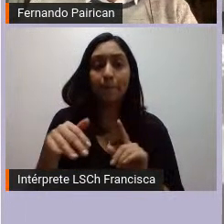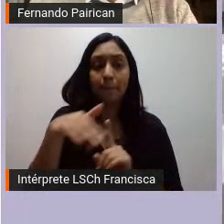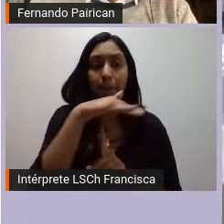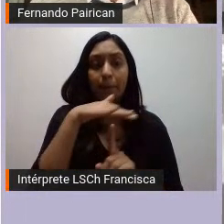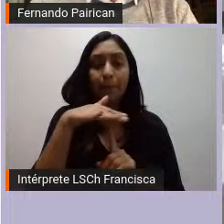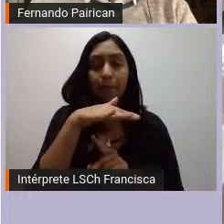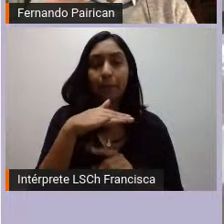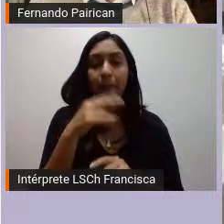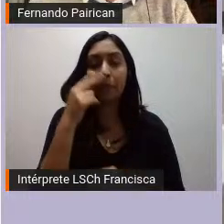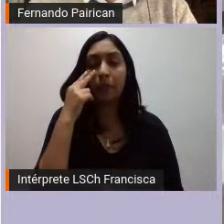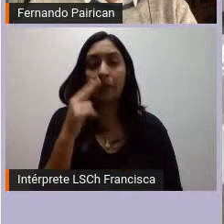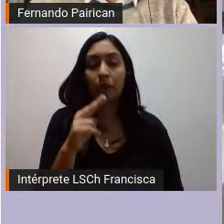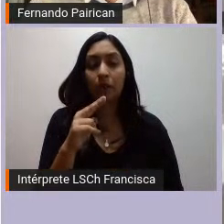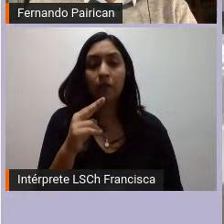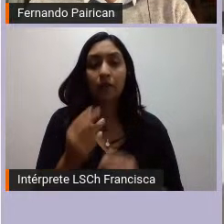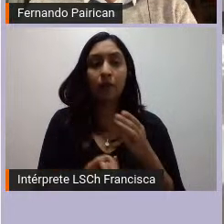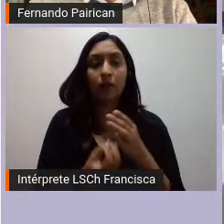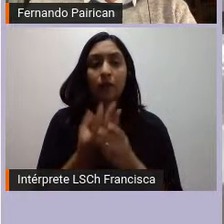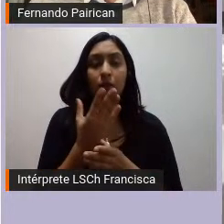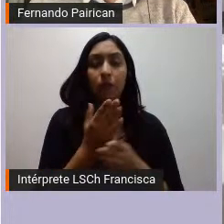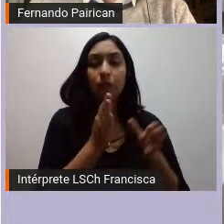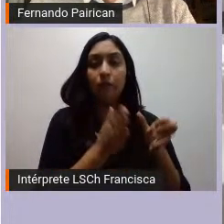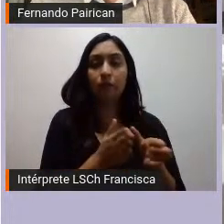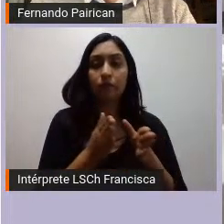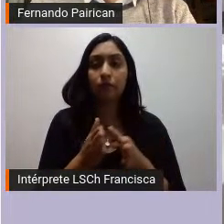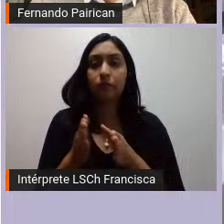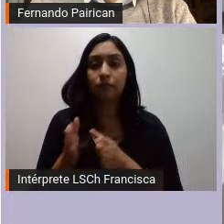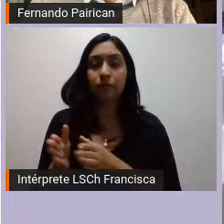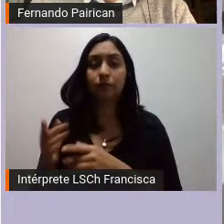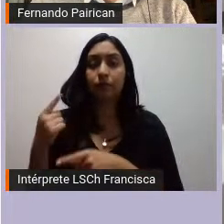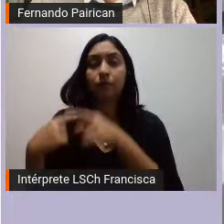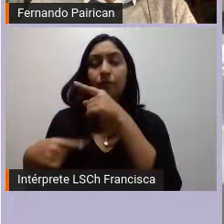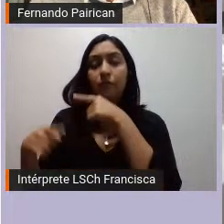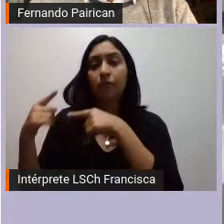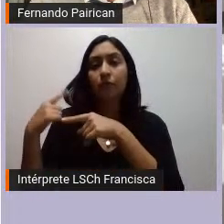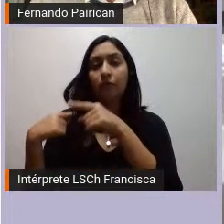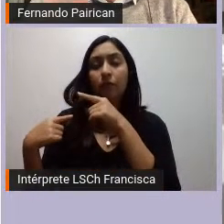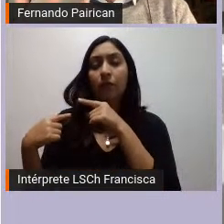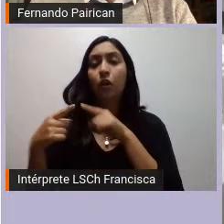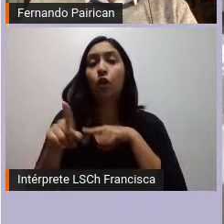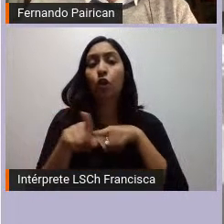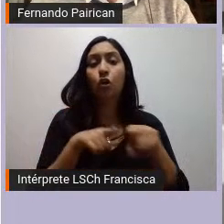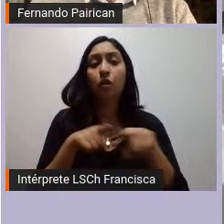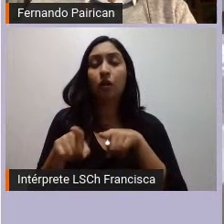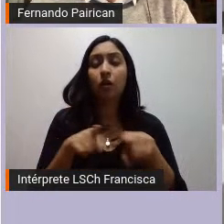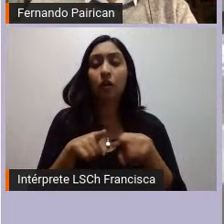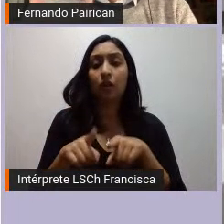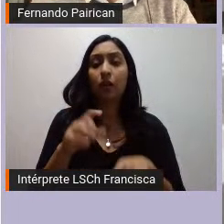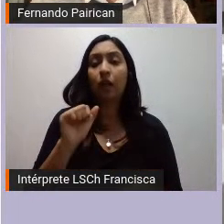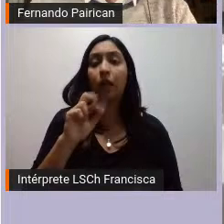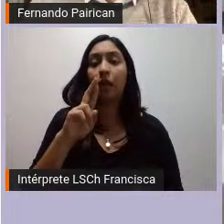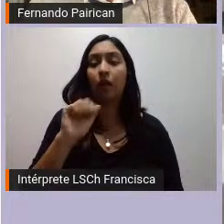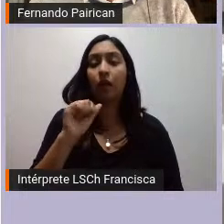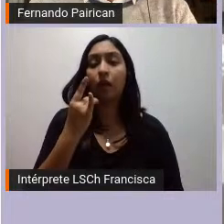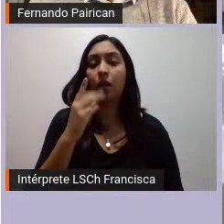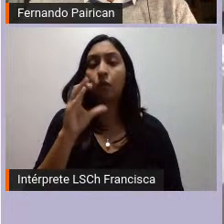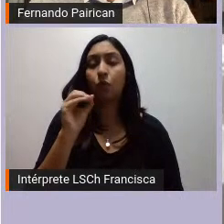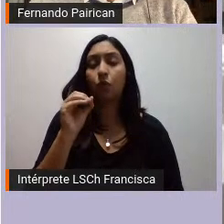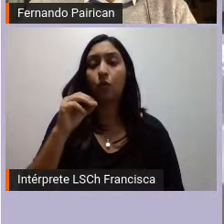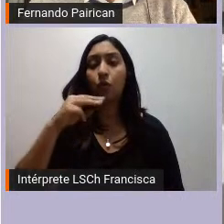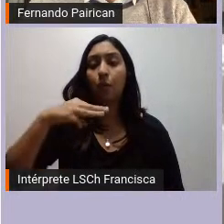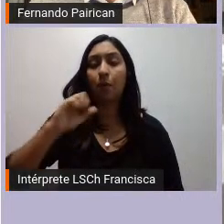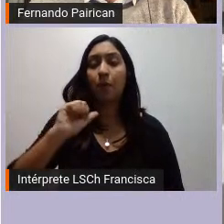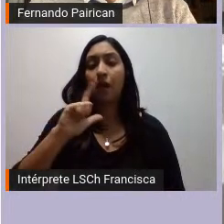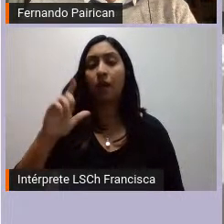una nueva fase de la historia de la coordinadora Ocomayeko donde toma más protagonismo el huaychafe y la